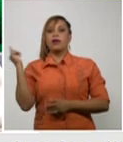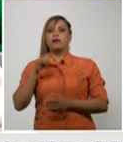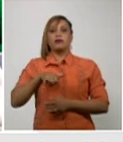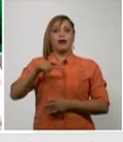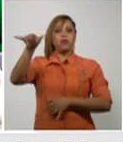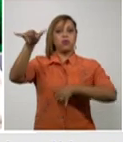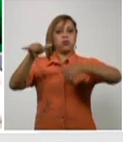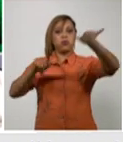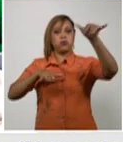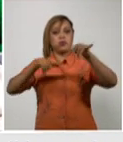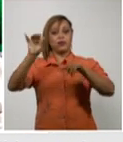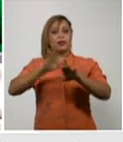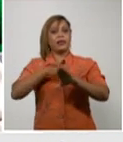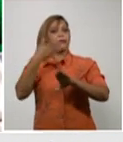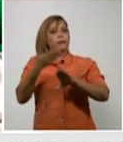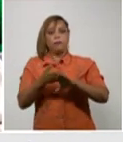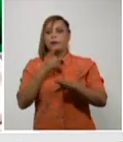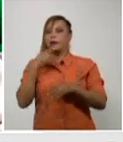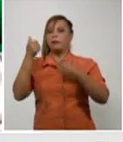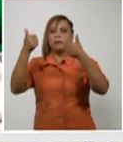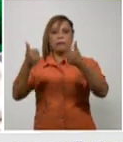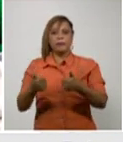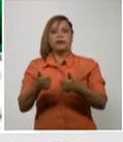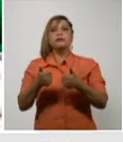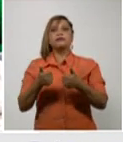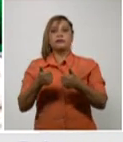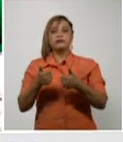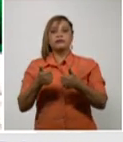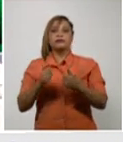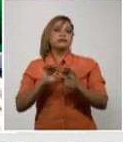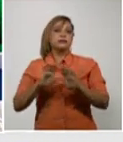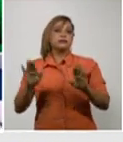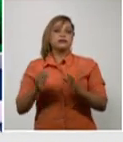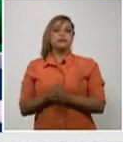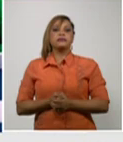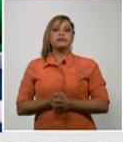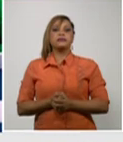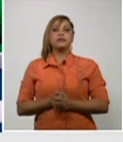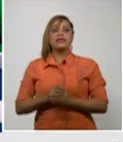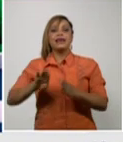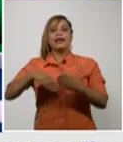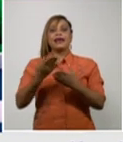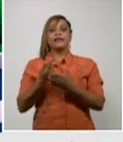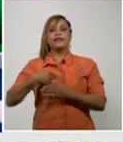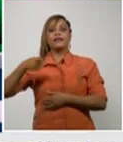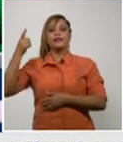después de del diagnóstico y en el día de ayer